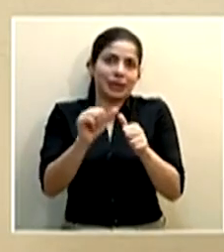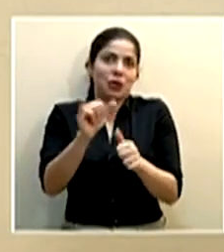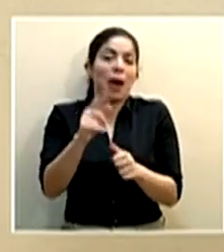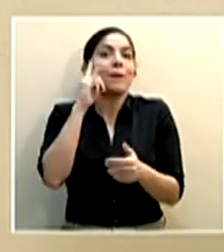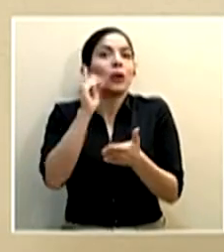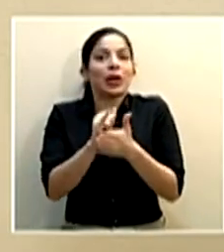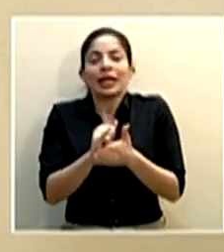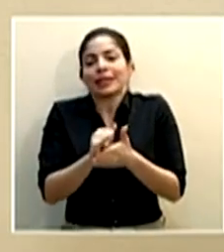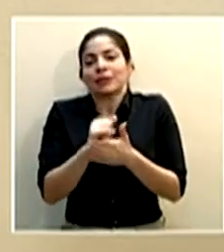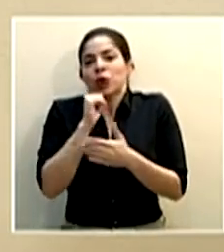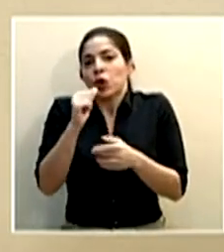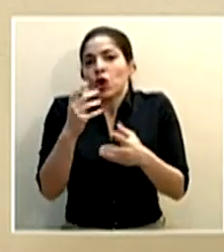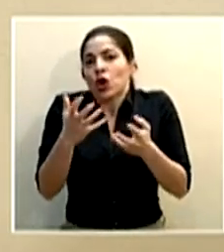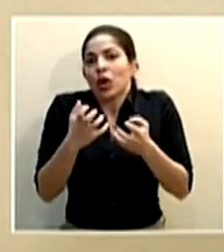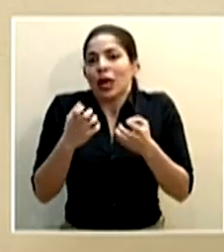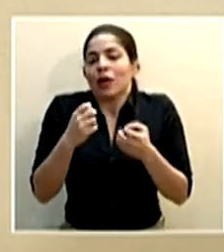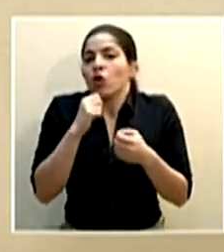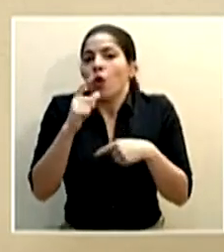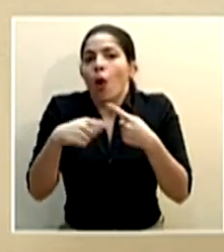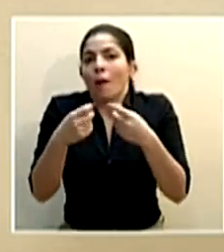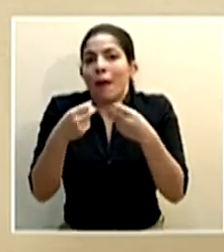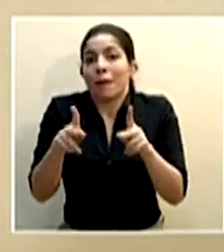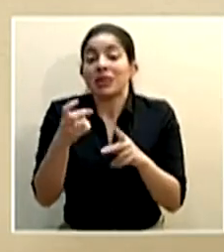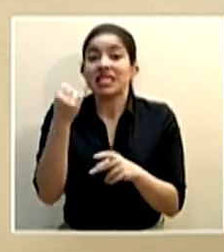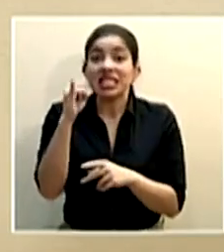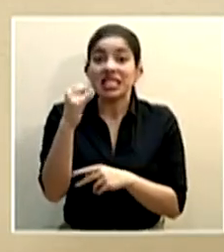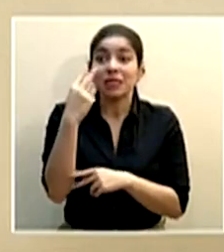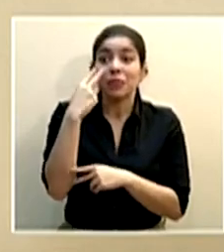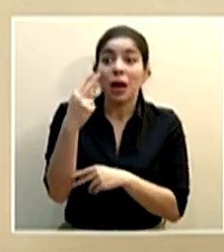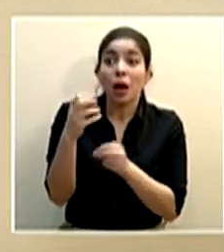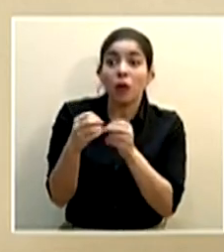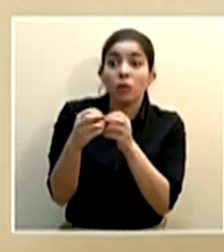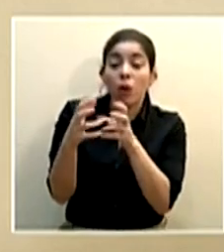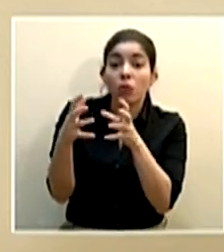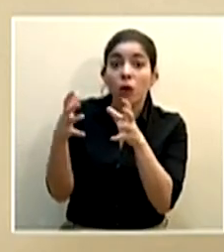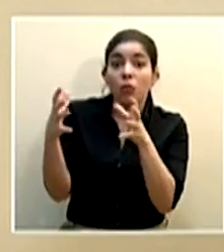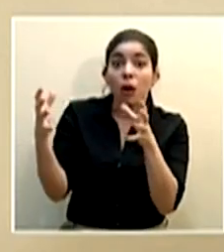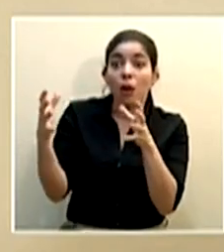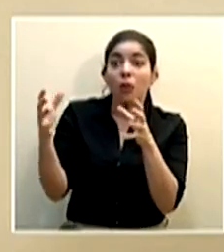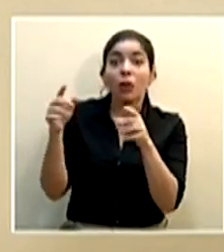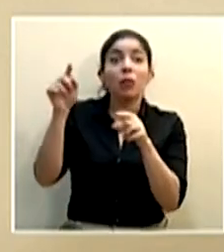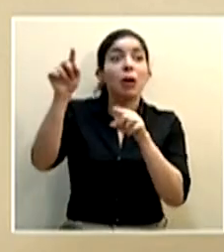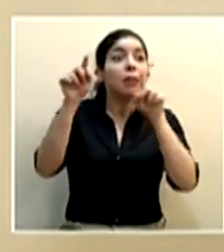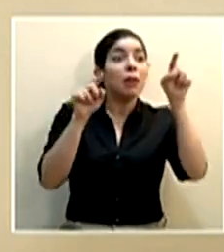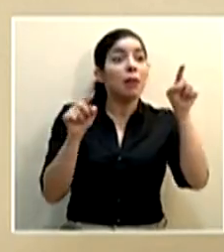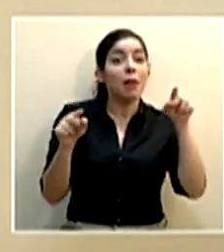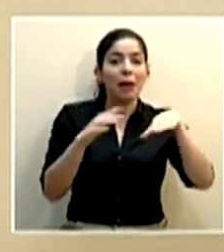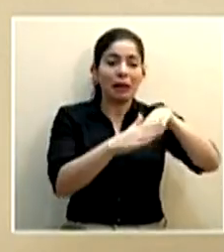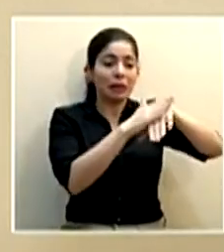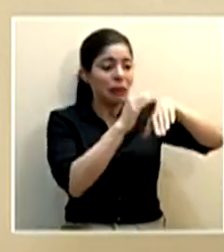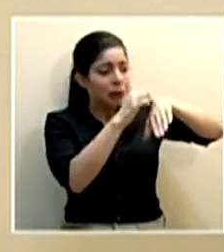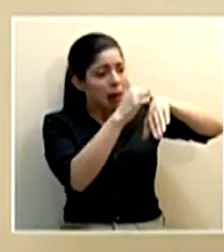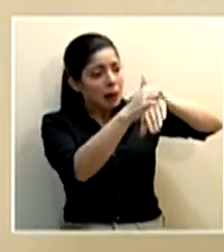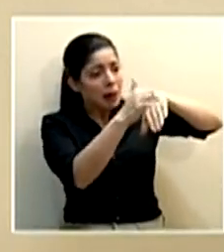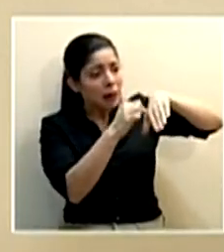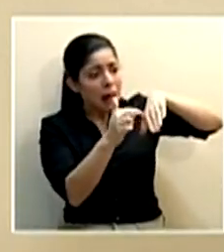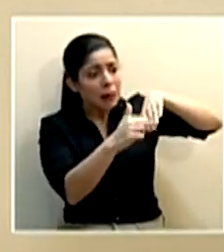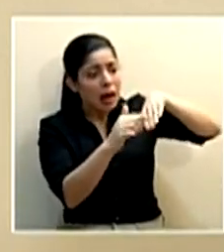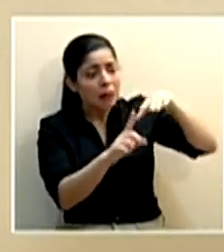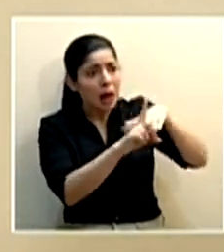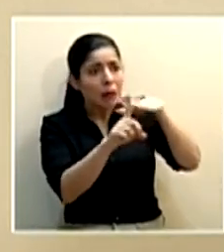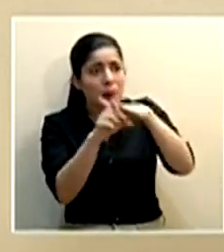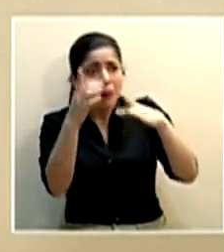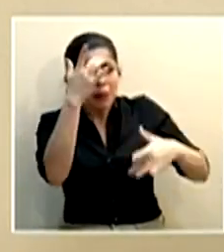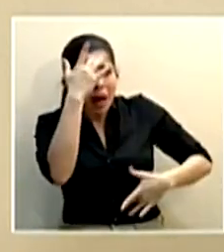es que no vamos a permitir que si empezamos a ver muchos casos en diferentes partes del país de forma simultánea o muchos entrenamientos